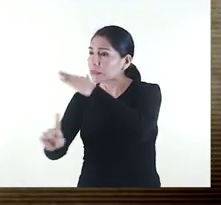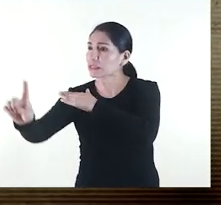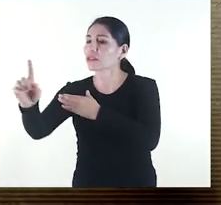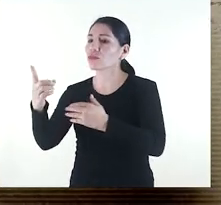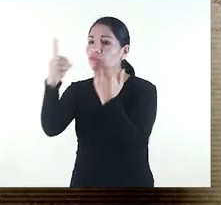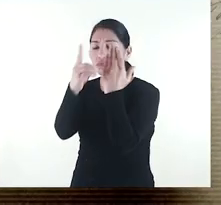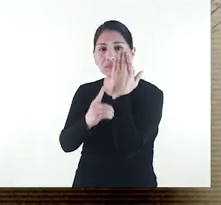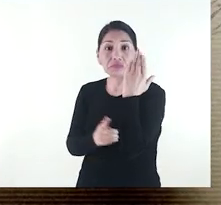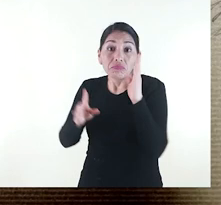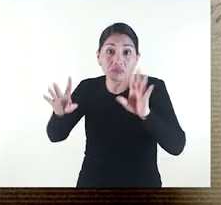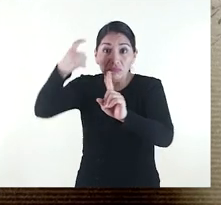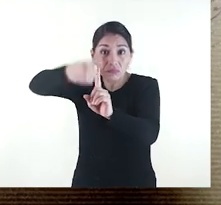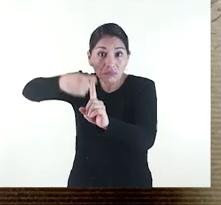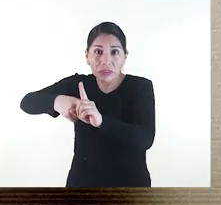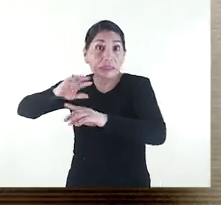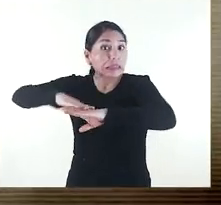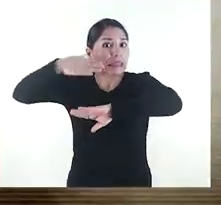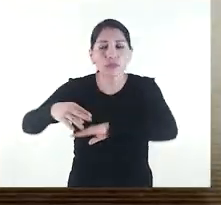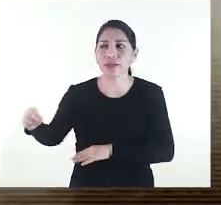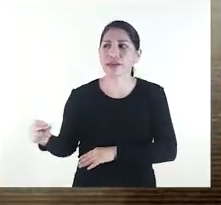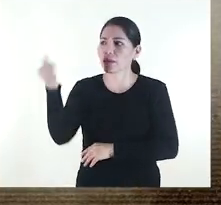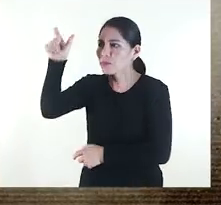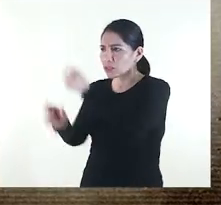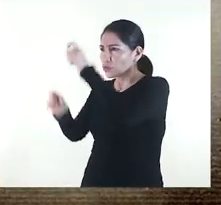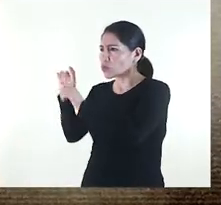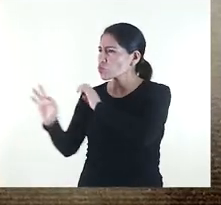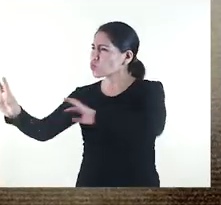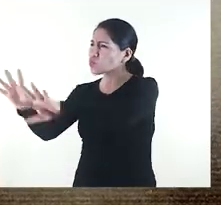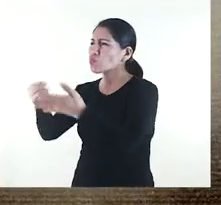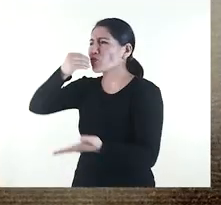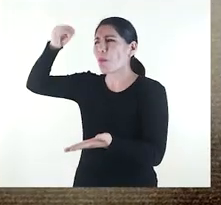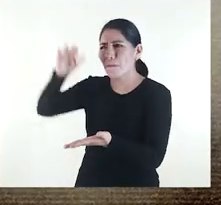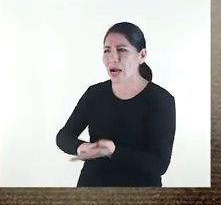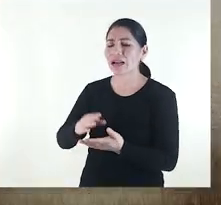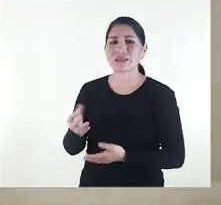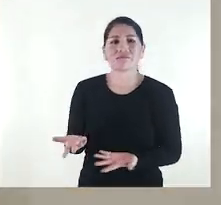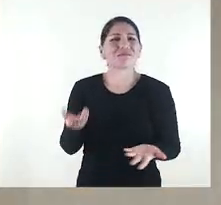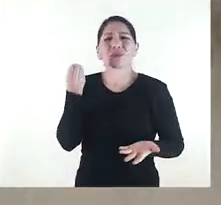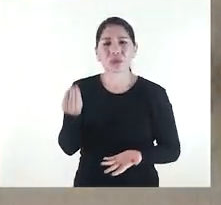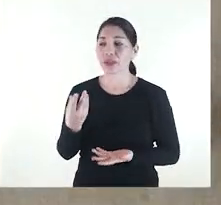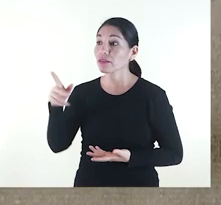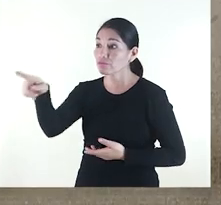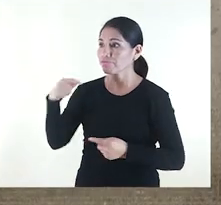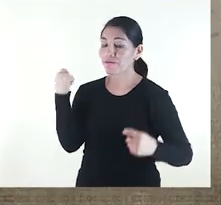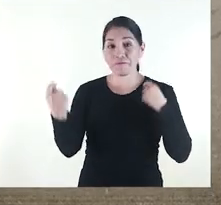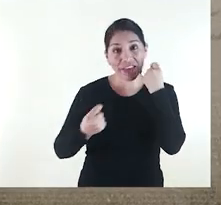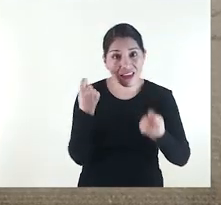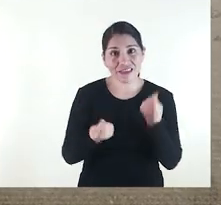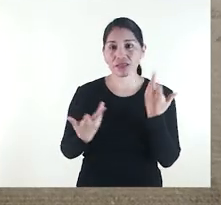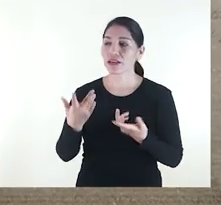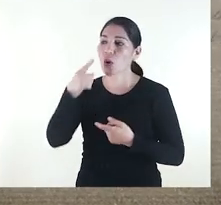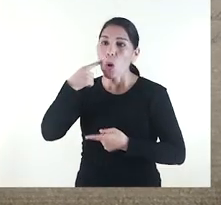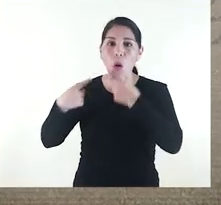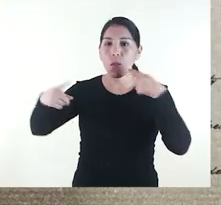quizás para alquilar, rápidamente de vino en lugar hacinado. Y de dudosa fama. Historias de días de jarana y hasta de